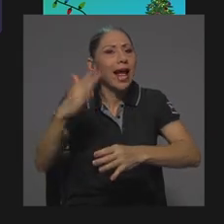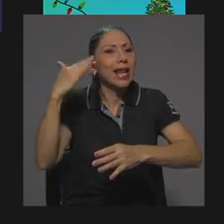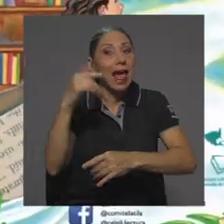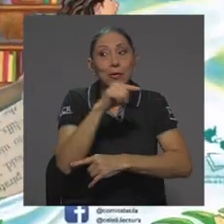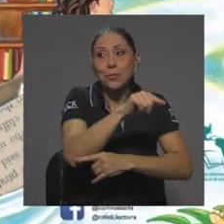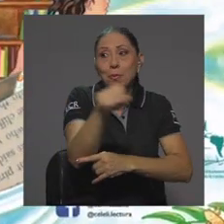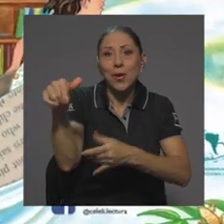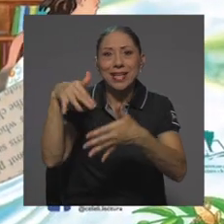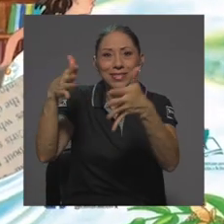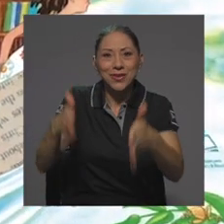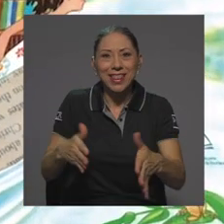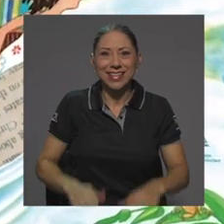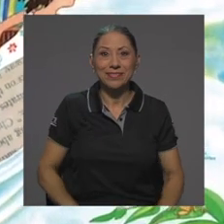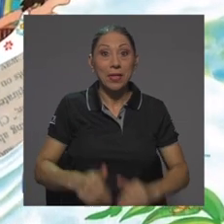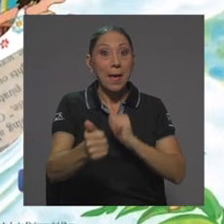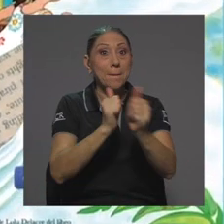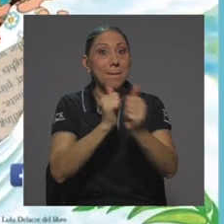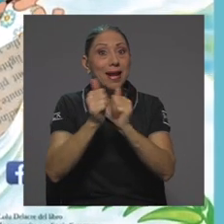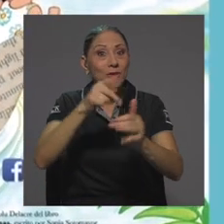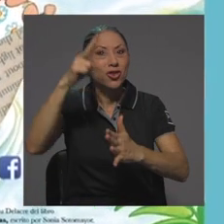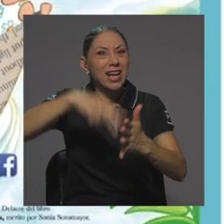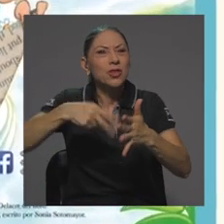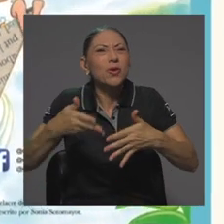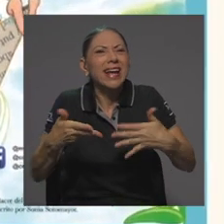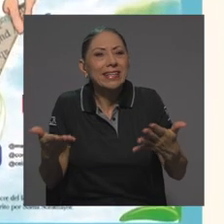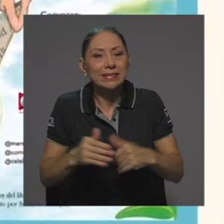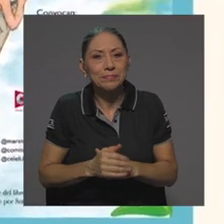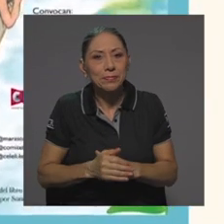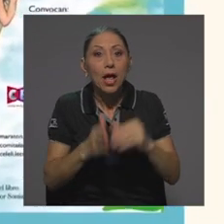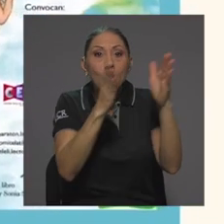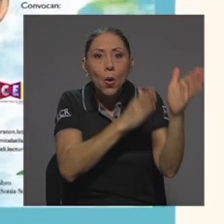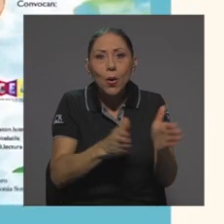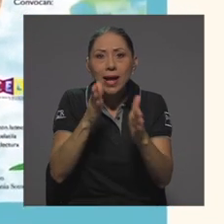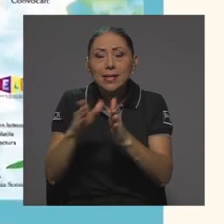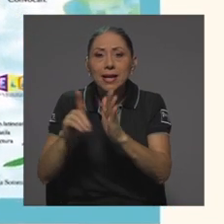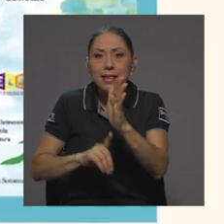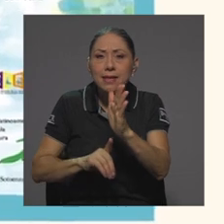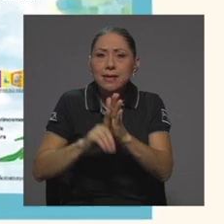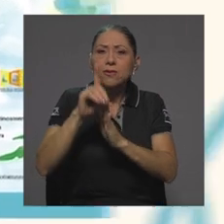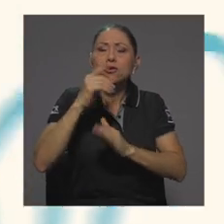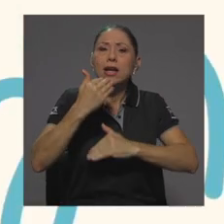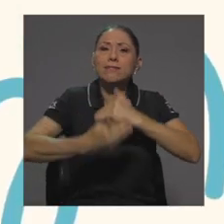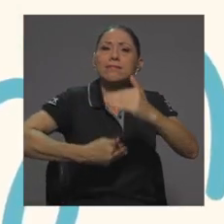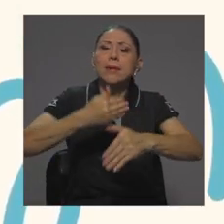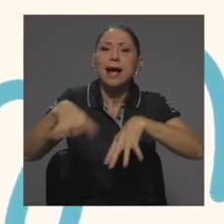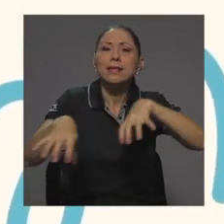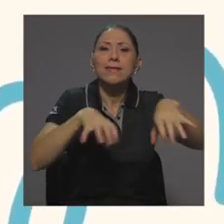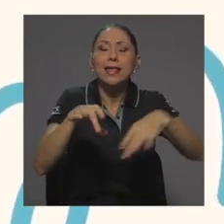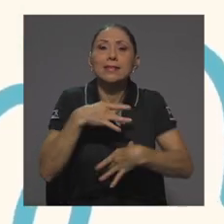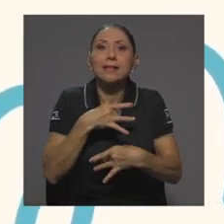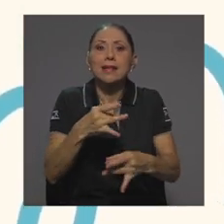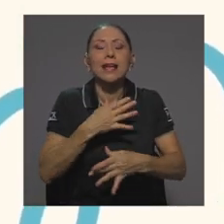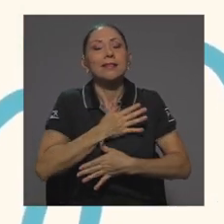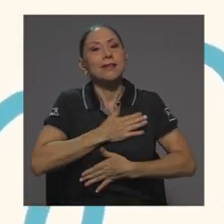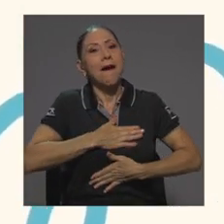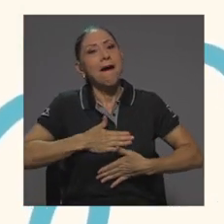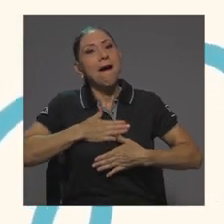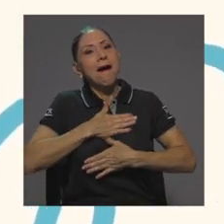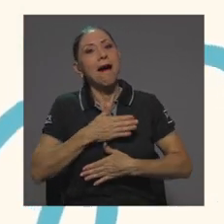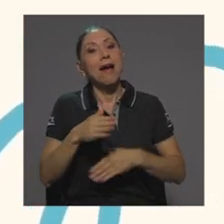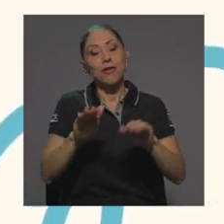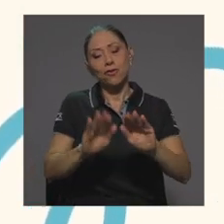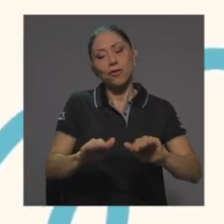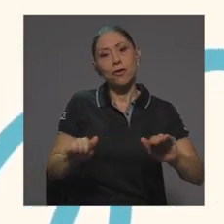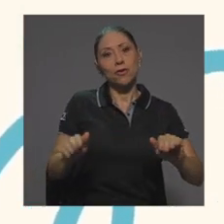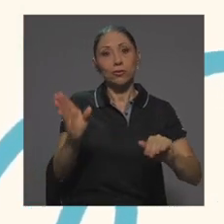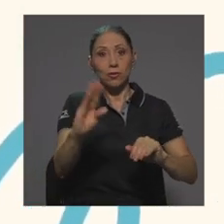La Maratón de Lectura consiste en organizar y desarrollar actividades interesantes y placenteras en las que los niños,